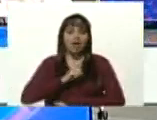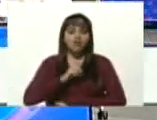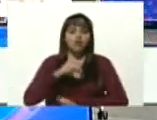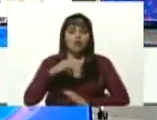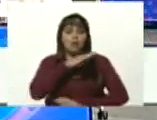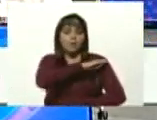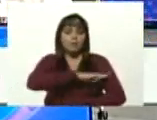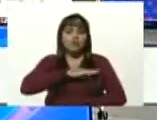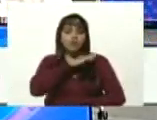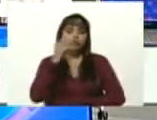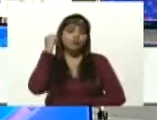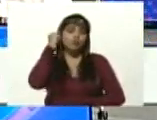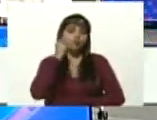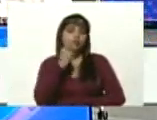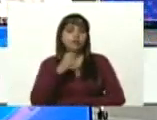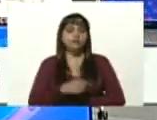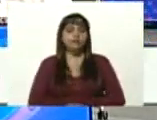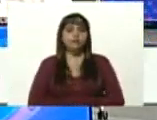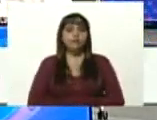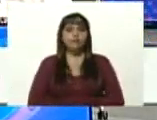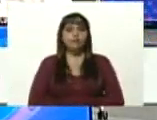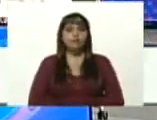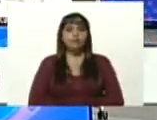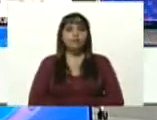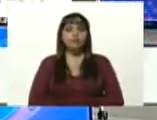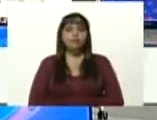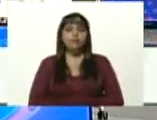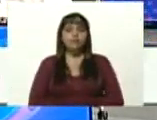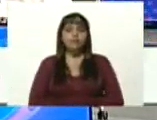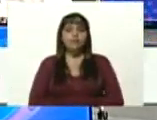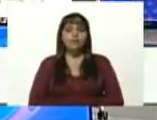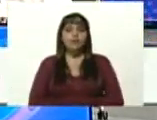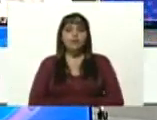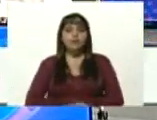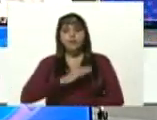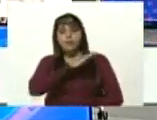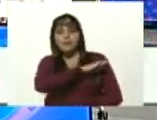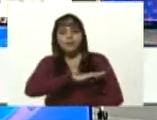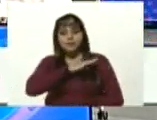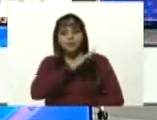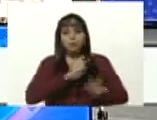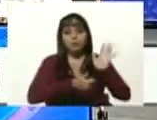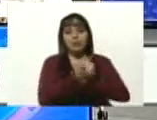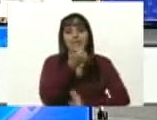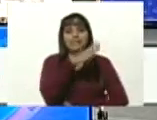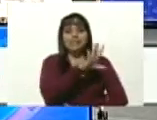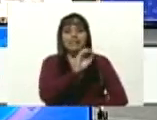misión Sucre. Misión que ha llevado a más de 500 mil